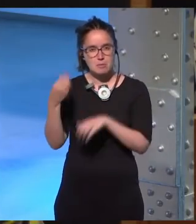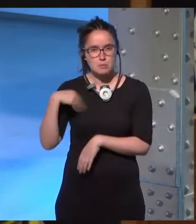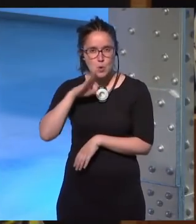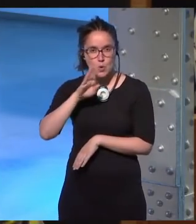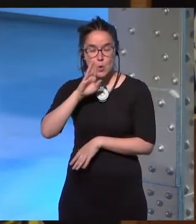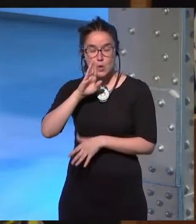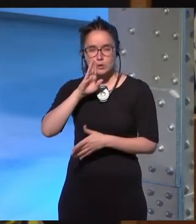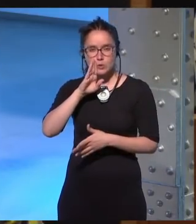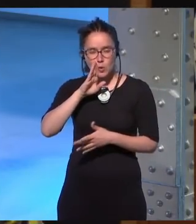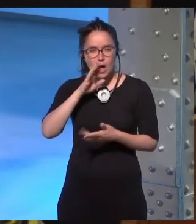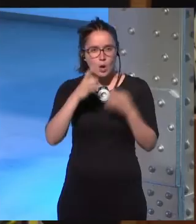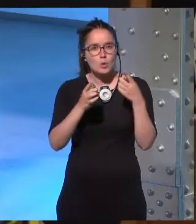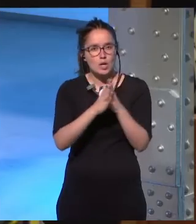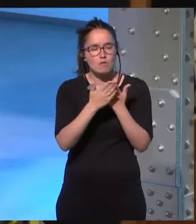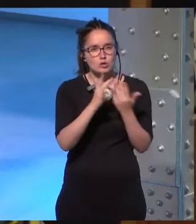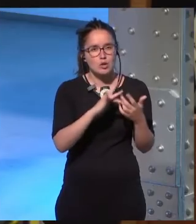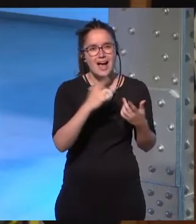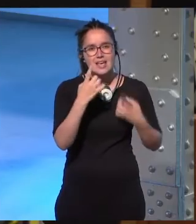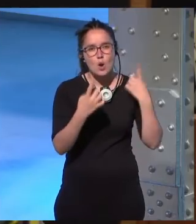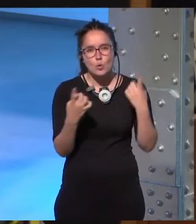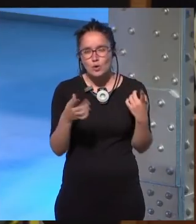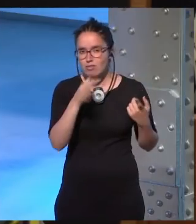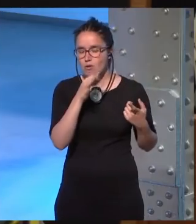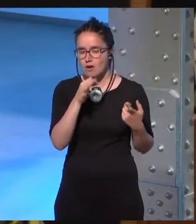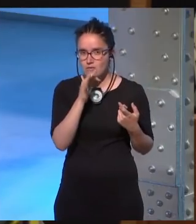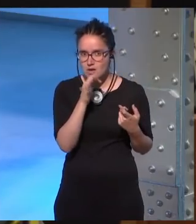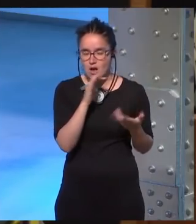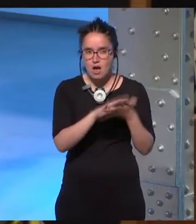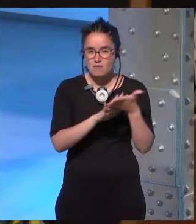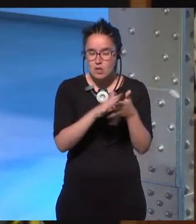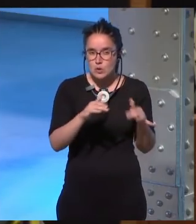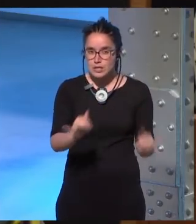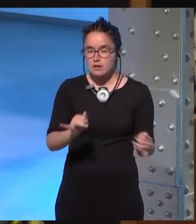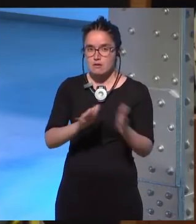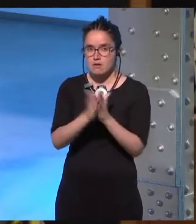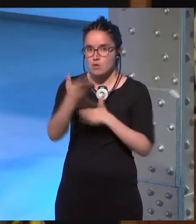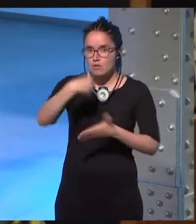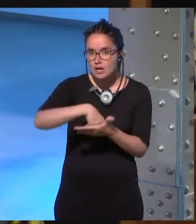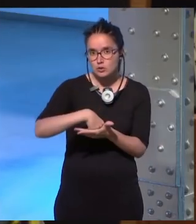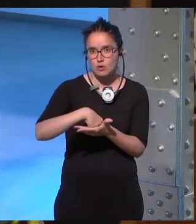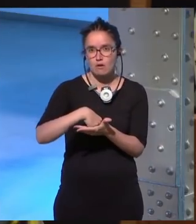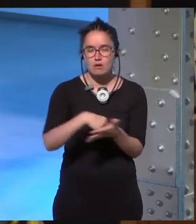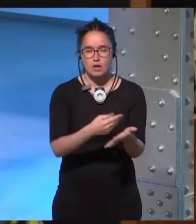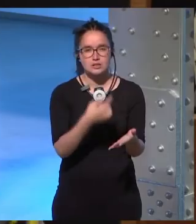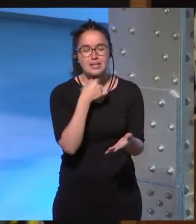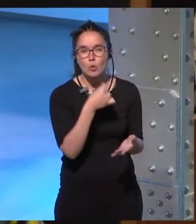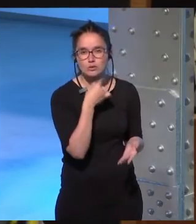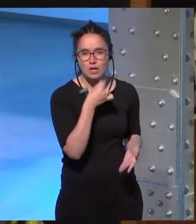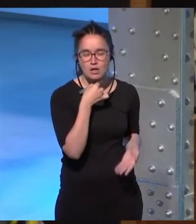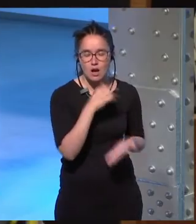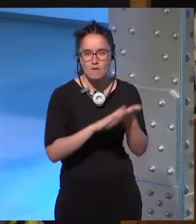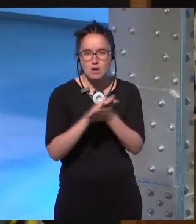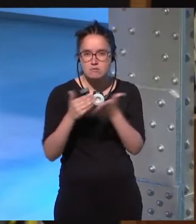y tú ya has tocado algunos en tus libros ¿hay alguno que todavía no hayas afrontado en una de tus novelas y que te gustaría